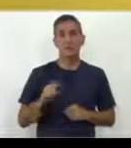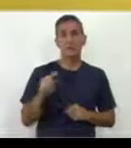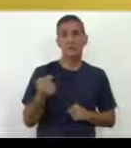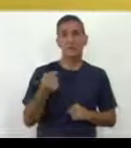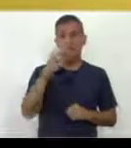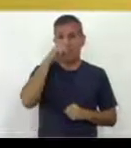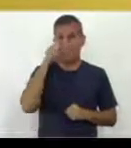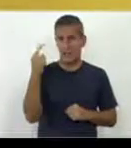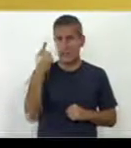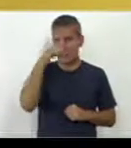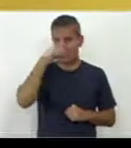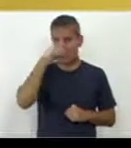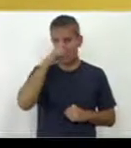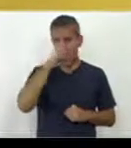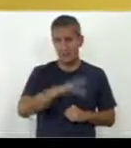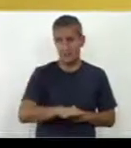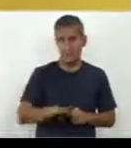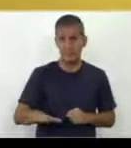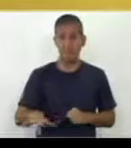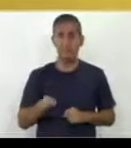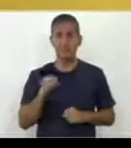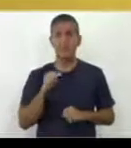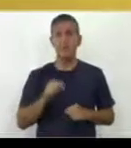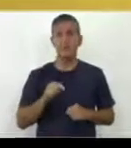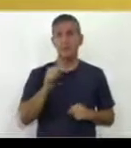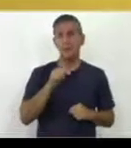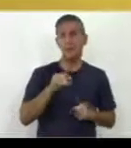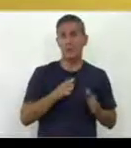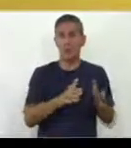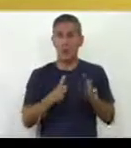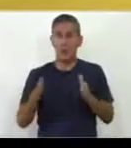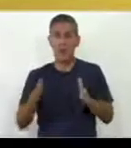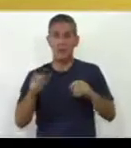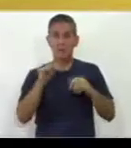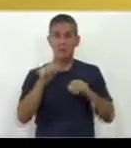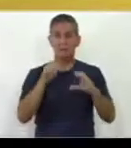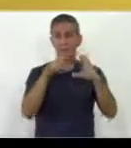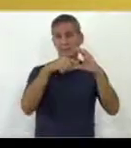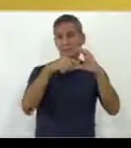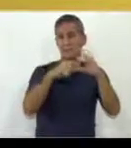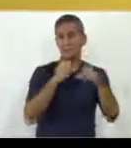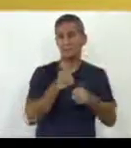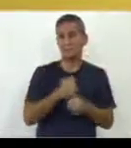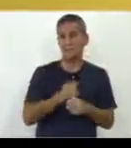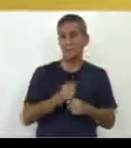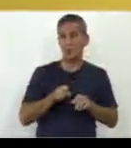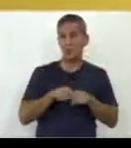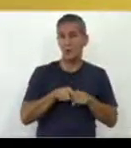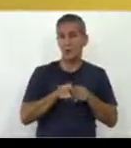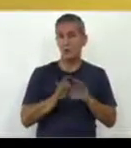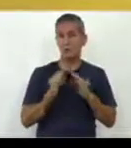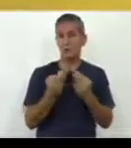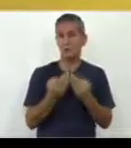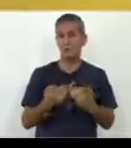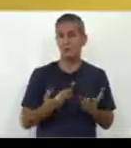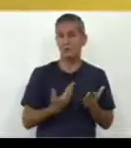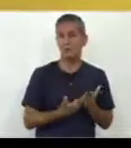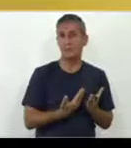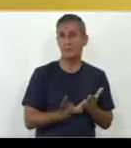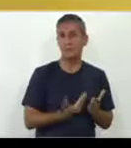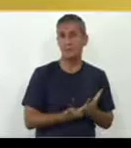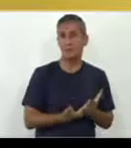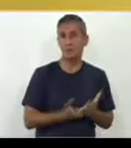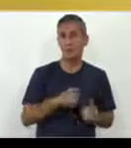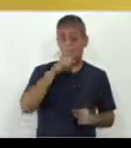momento también formará parte de estos contenidos que se están trabajando con la familia, mostraron que los niños que tenían